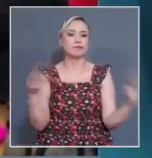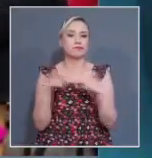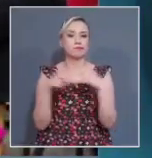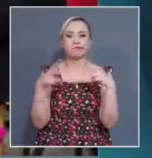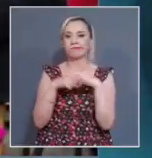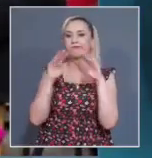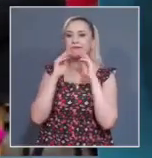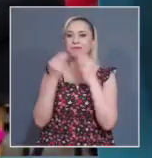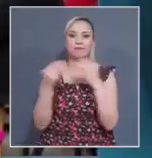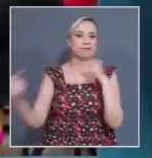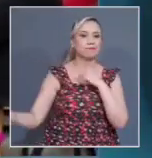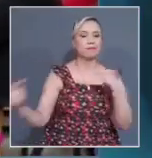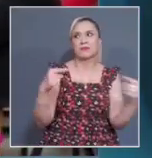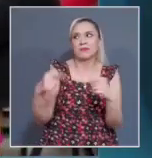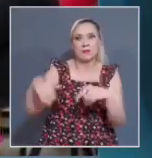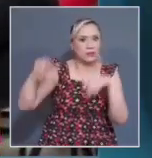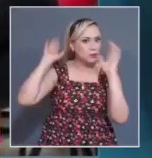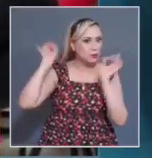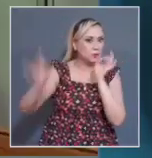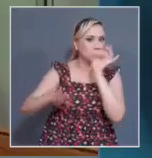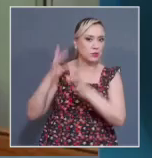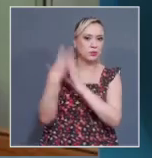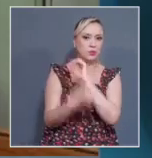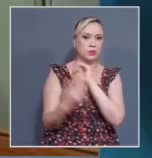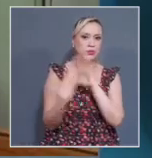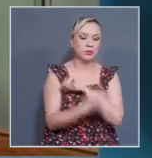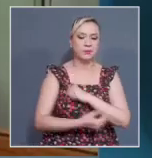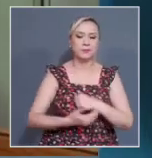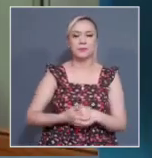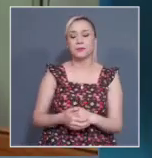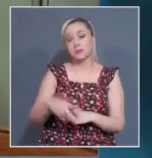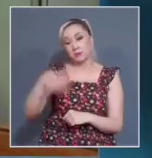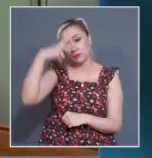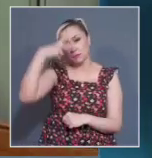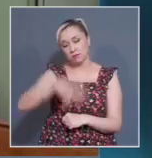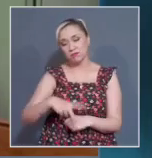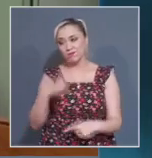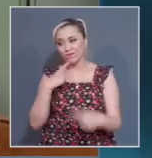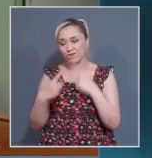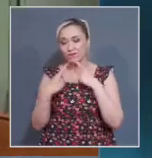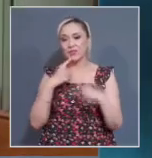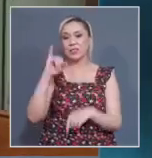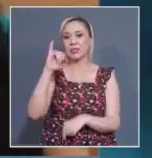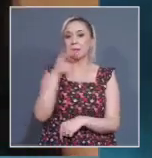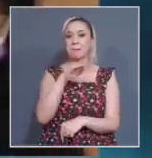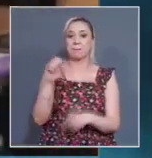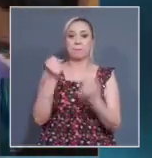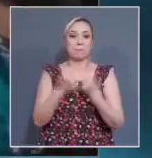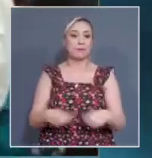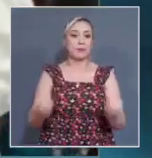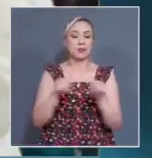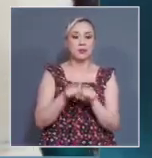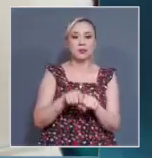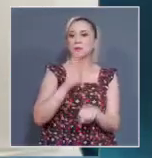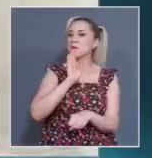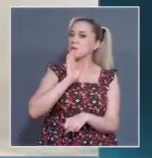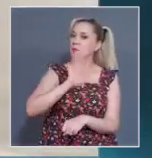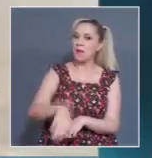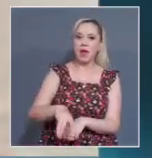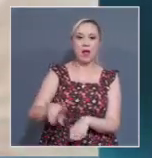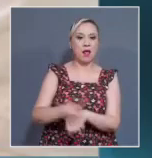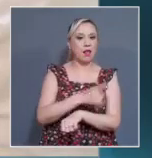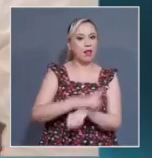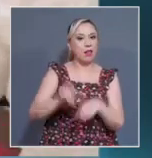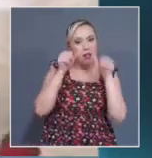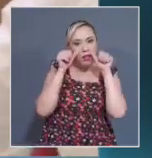México Evalúa informó que los juicios contra el Instituto Mexicano del Seguro Social por supuestas irregularidades en la atención a pacientes